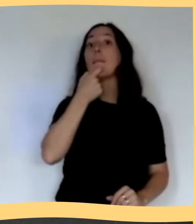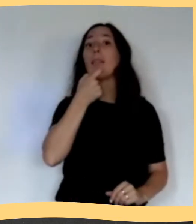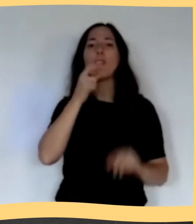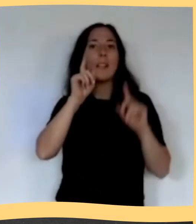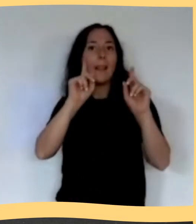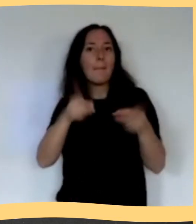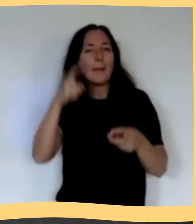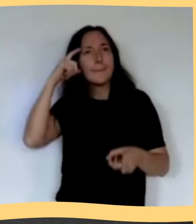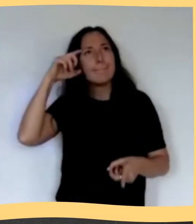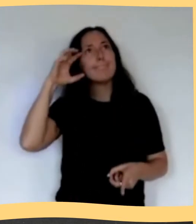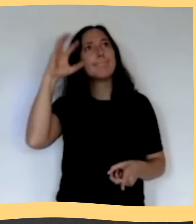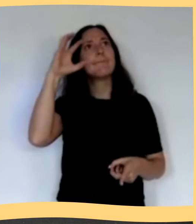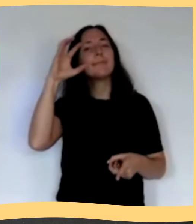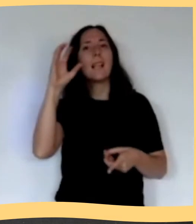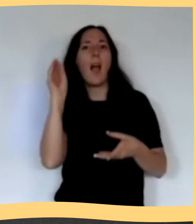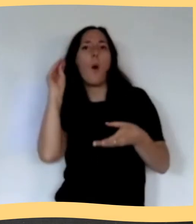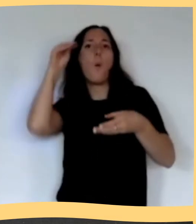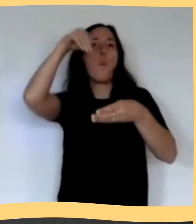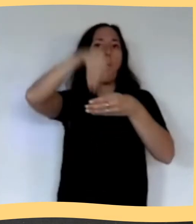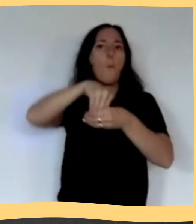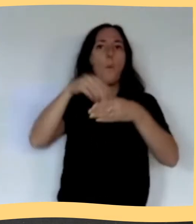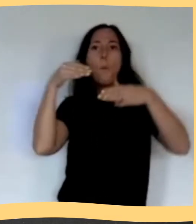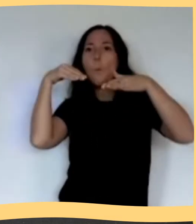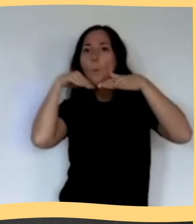yerno y la menor de sus nietas.